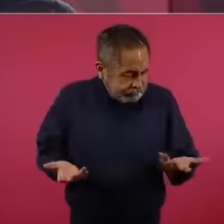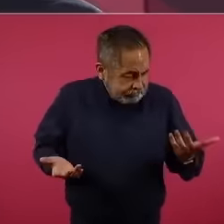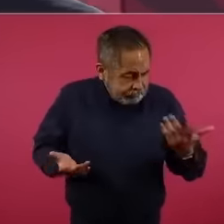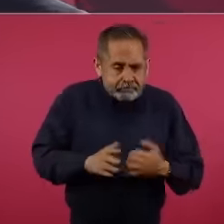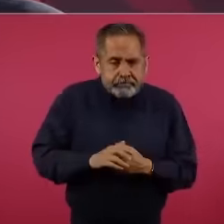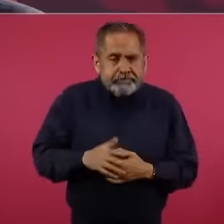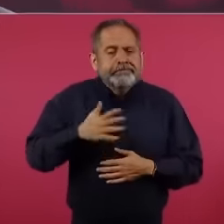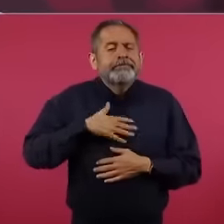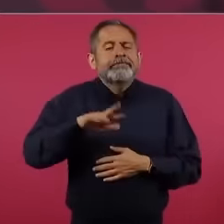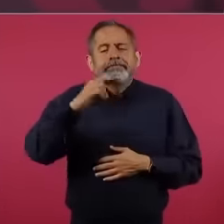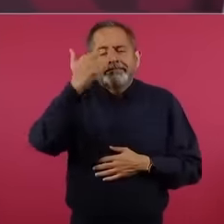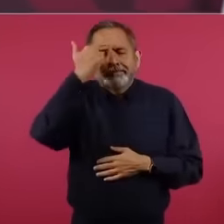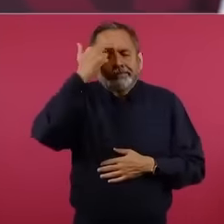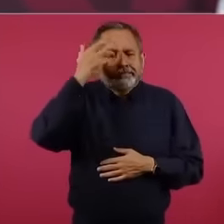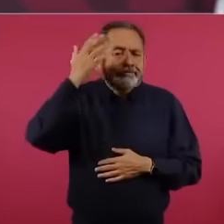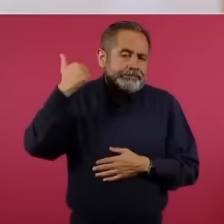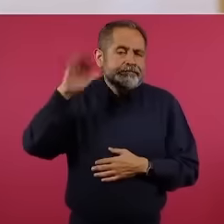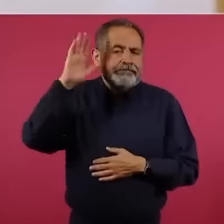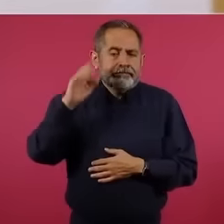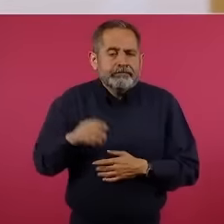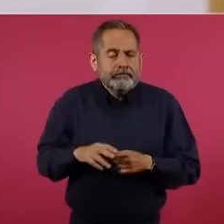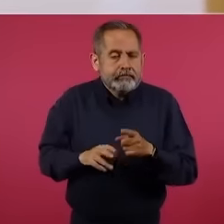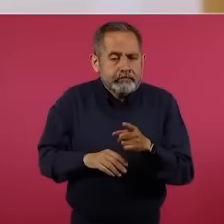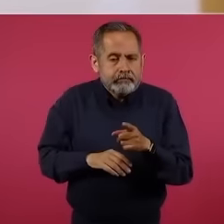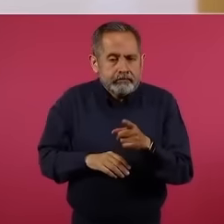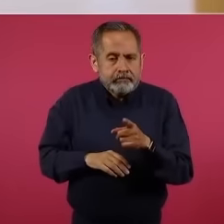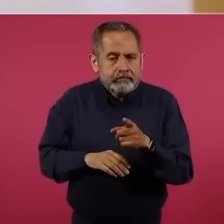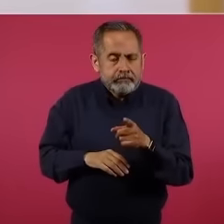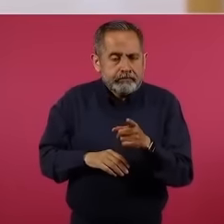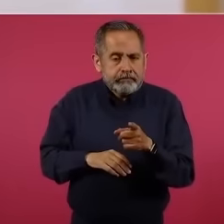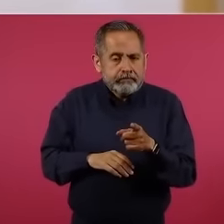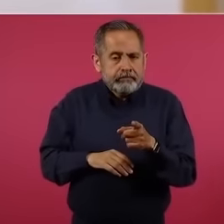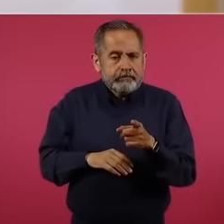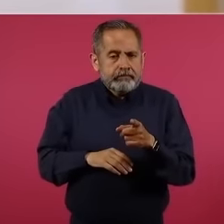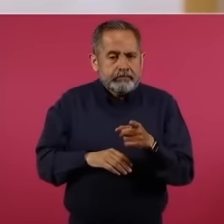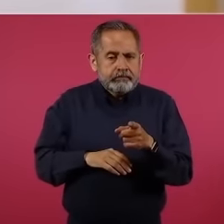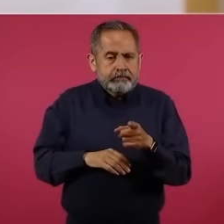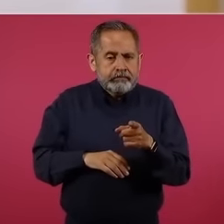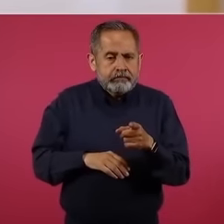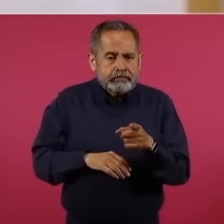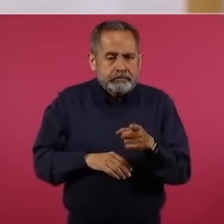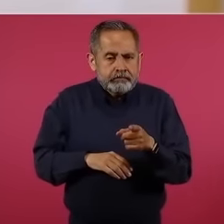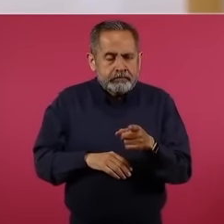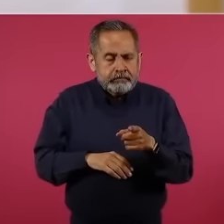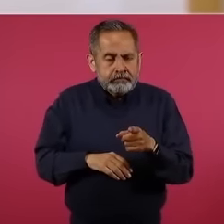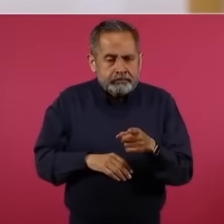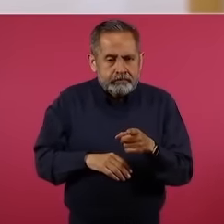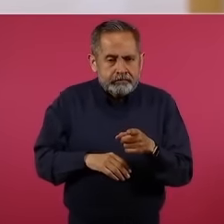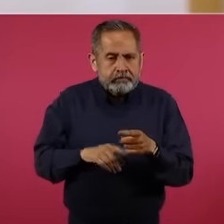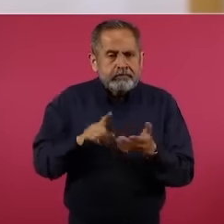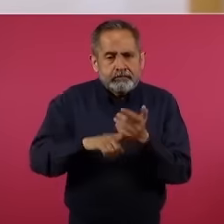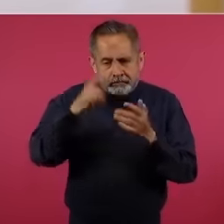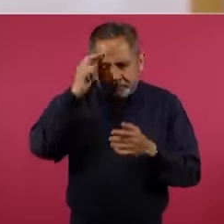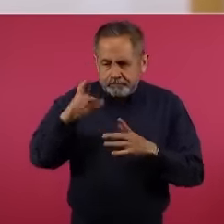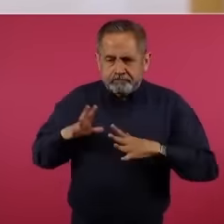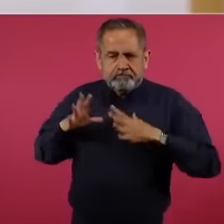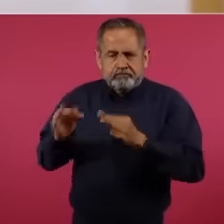que cuando se constituyó Morena